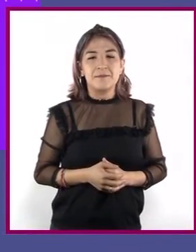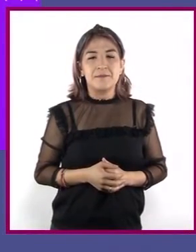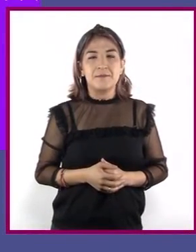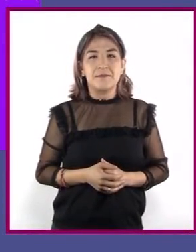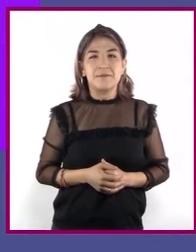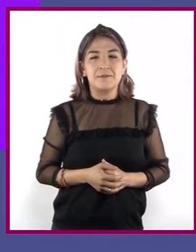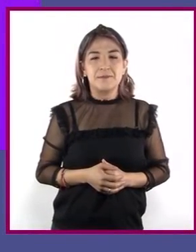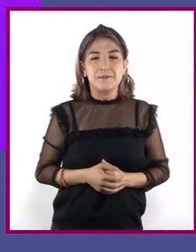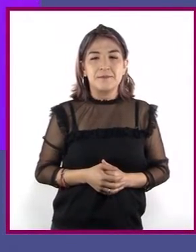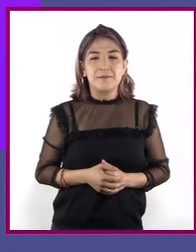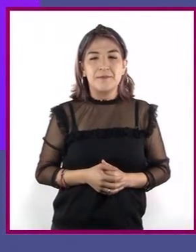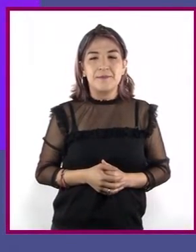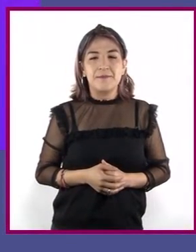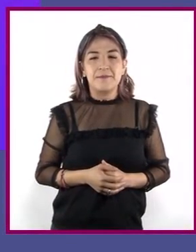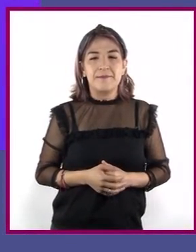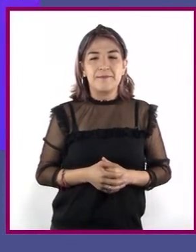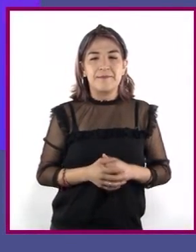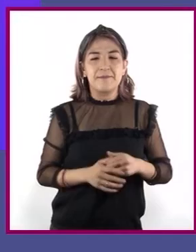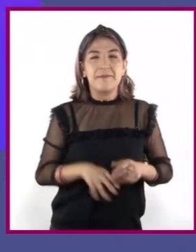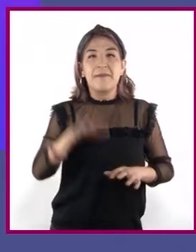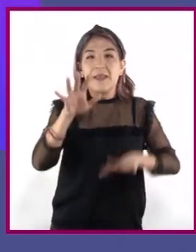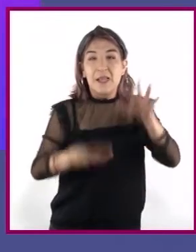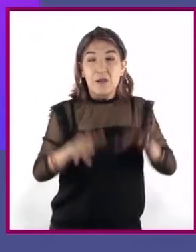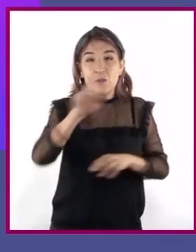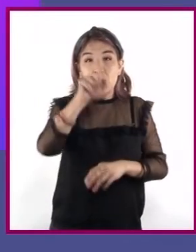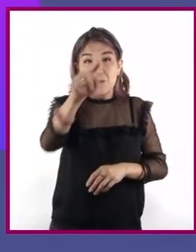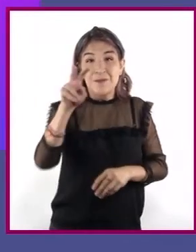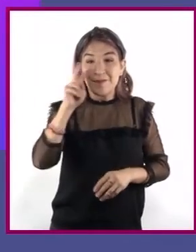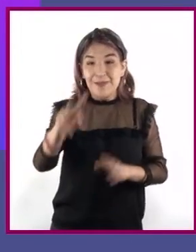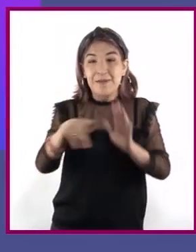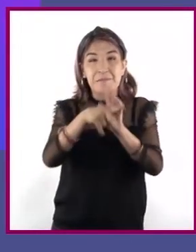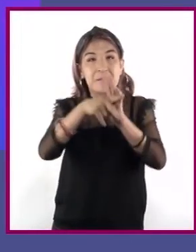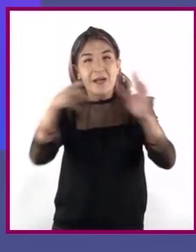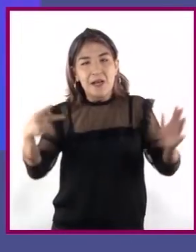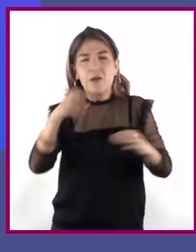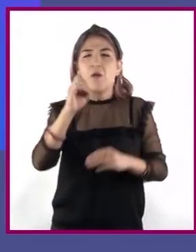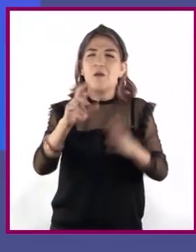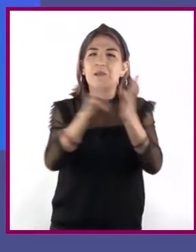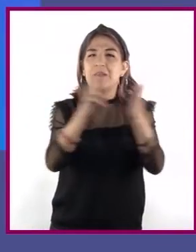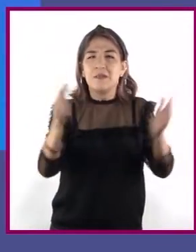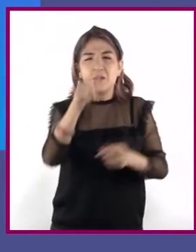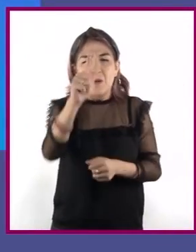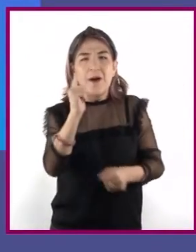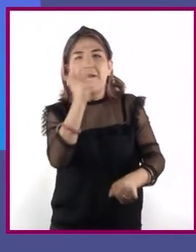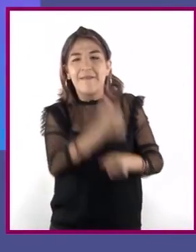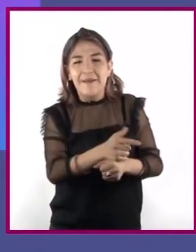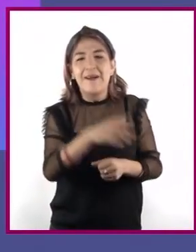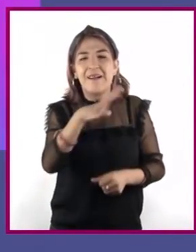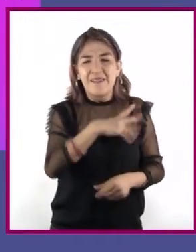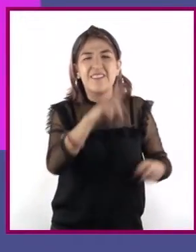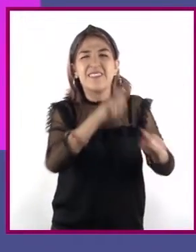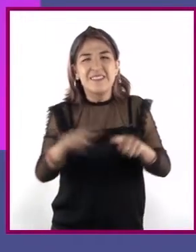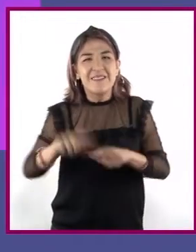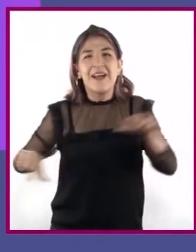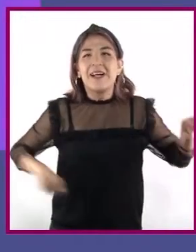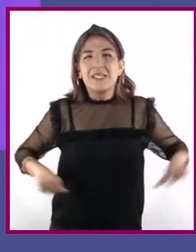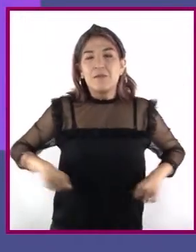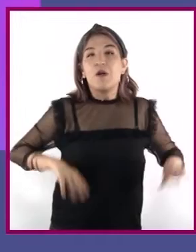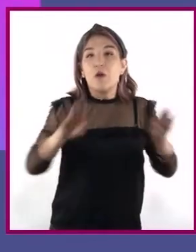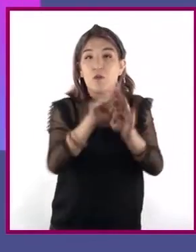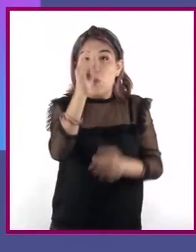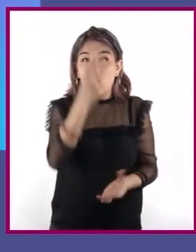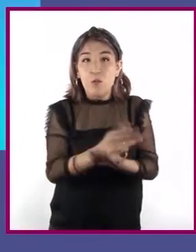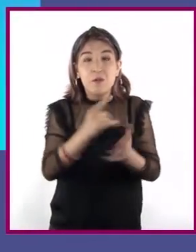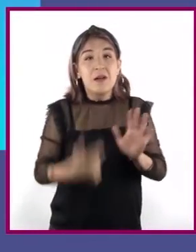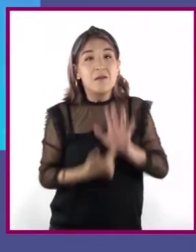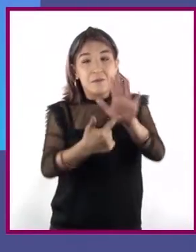En algunas ocasiones, al abrir un periódico o una revista, encontramos artículos que no solo tienen la función de informar,